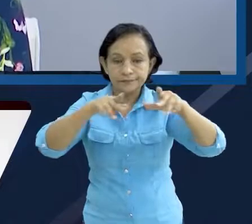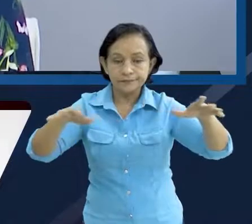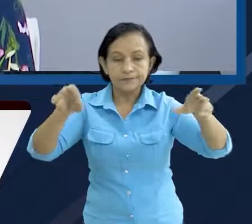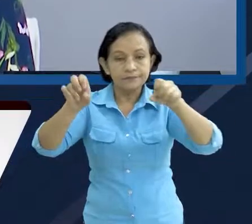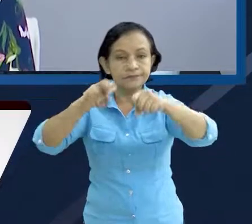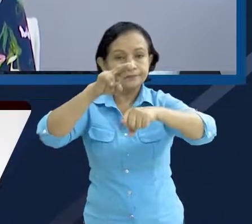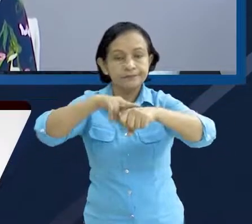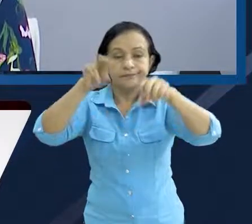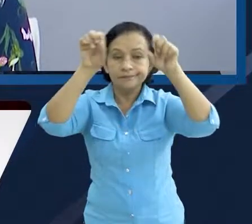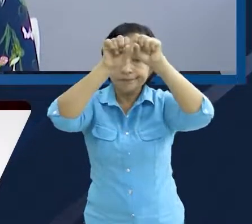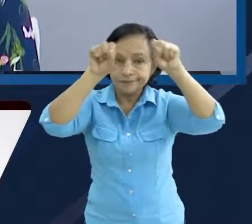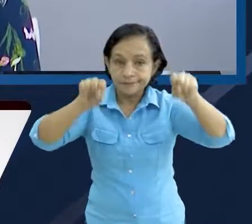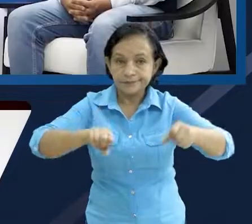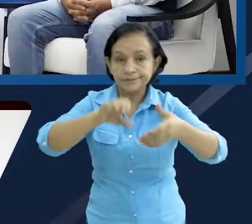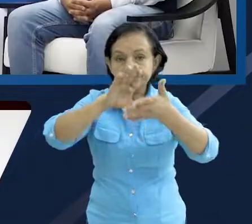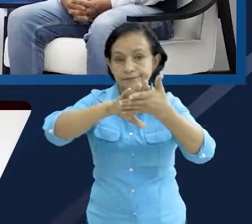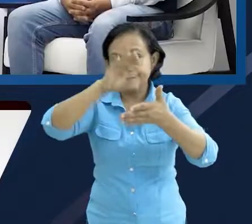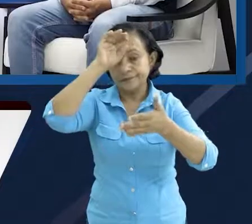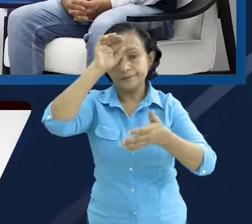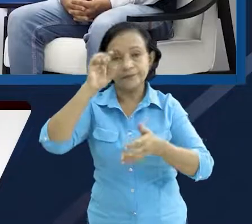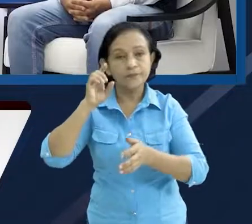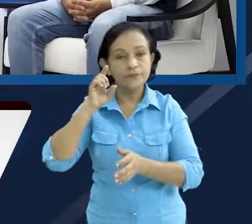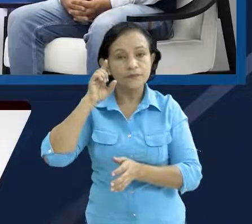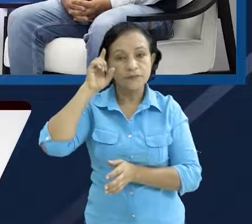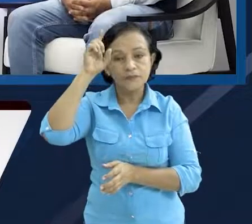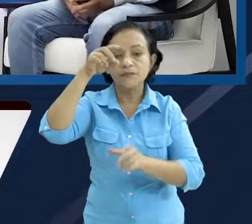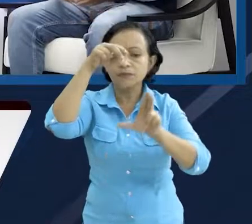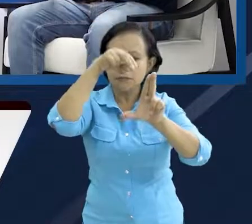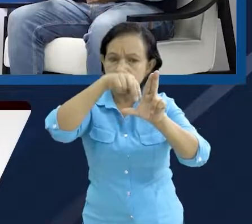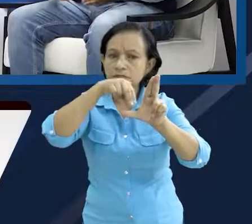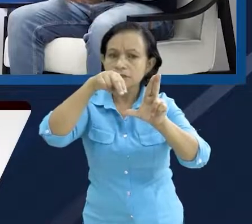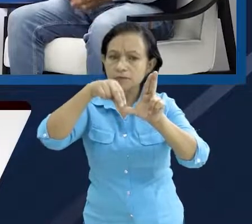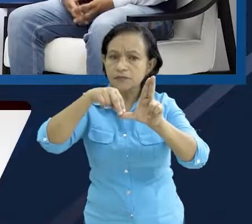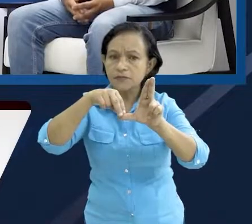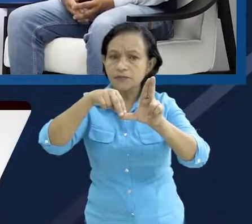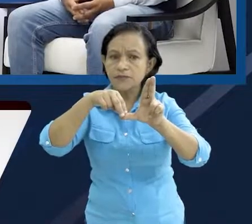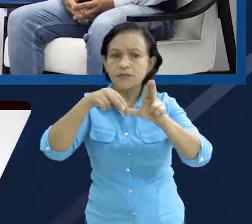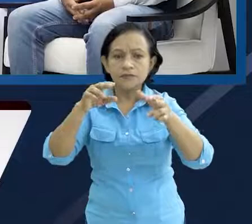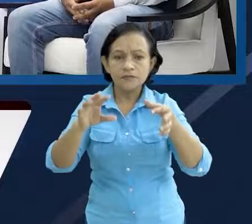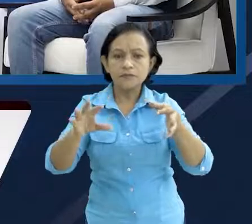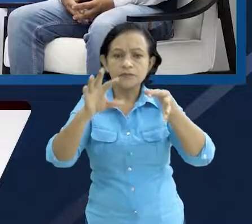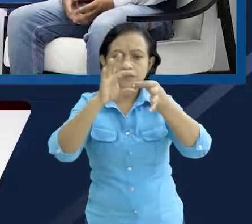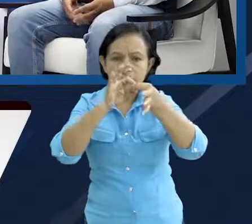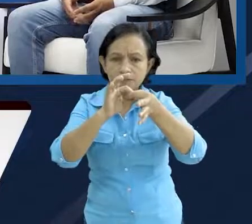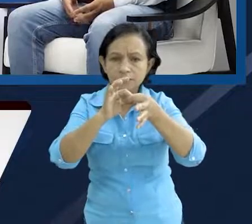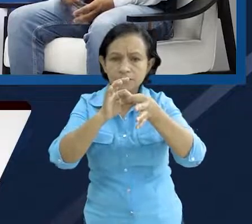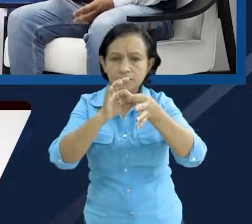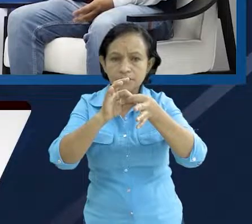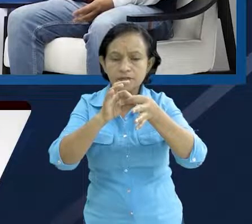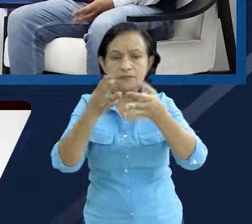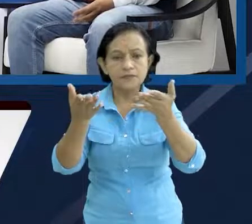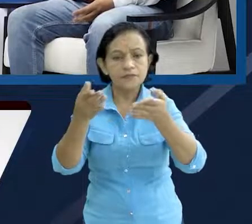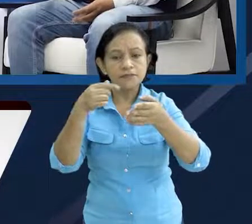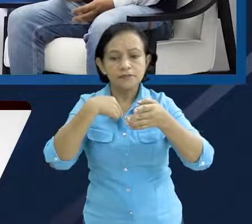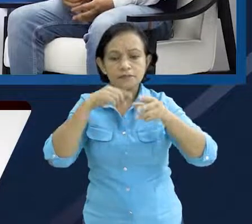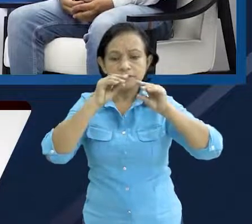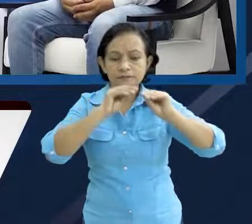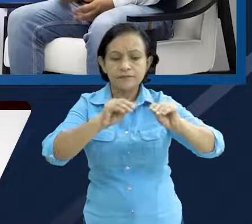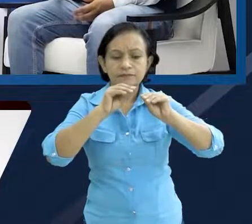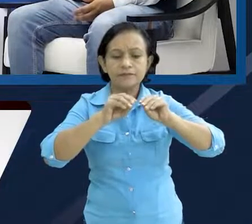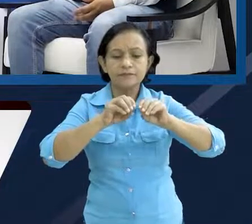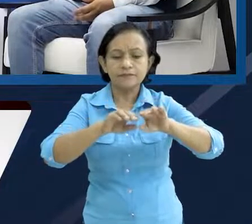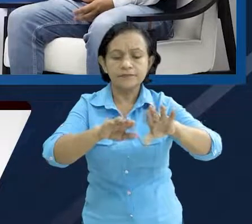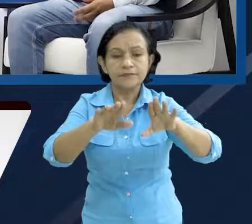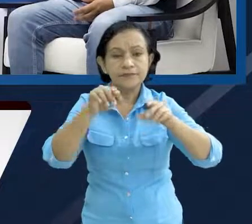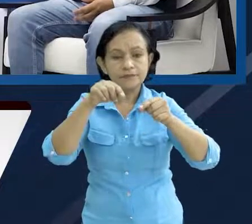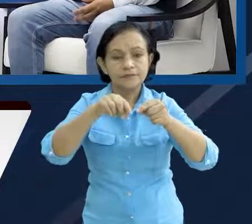Capacitación que desarrolla SINAPRE como sistema, porque nosotros multiplicamos a un nivel,